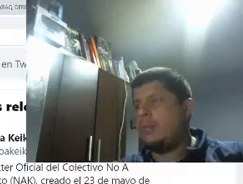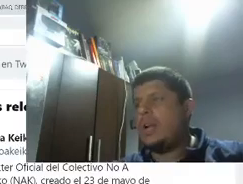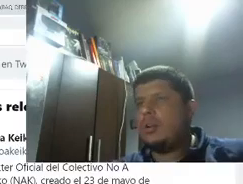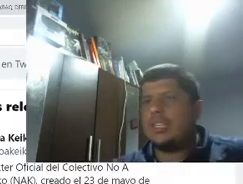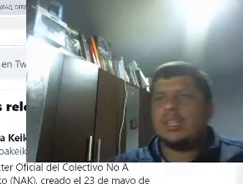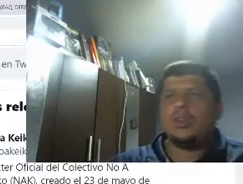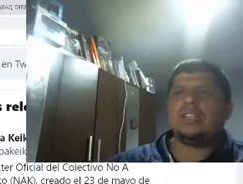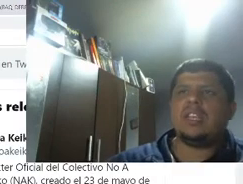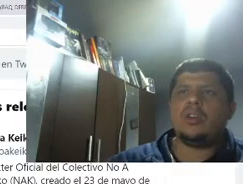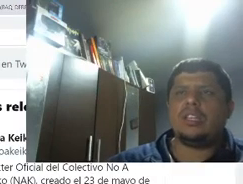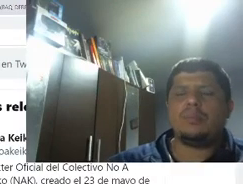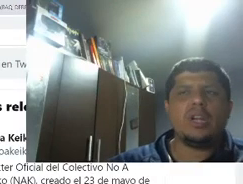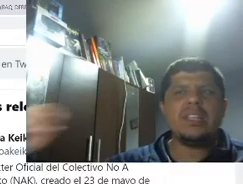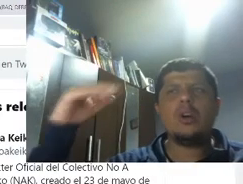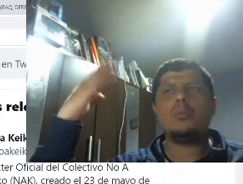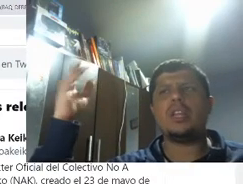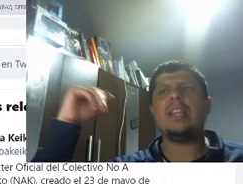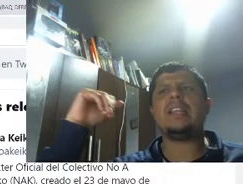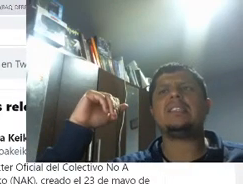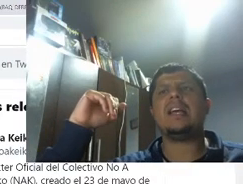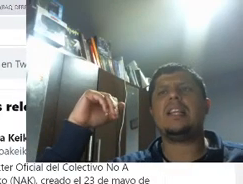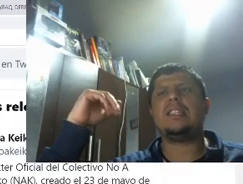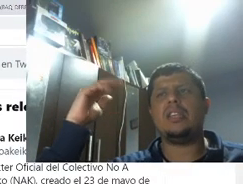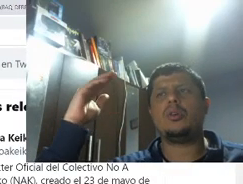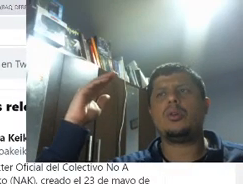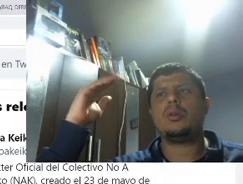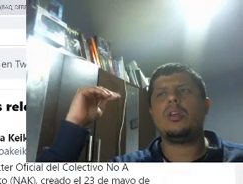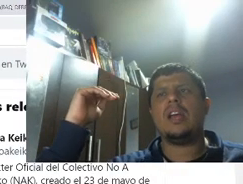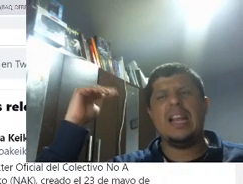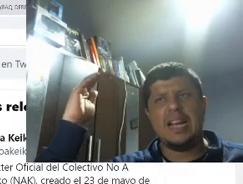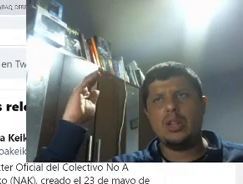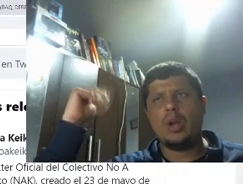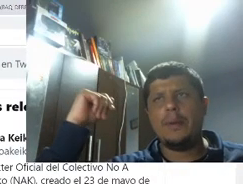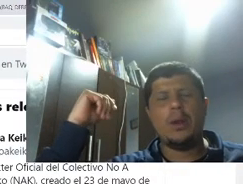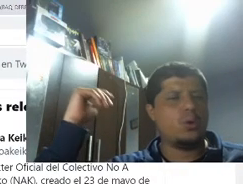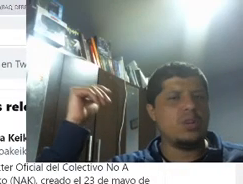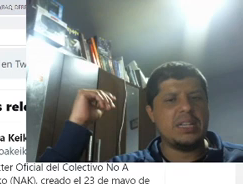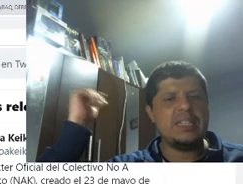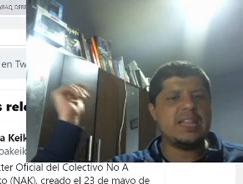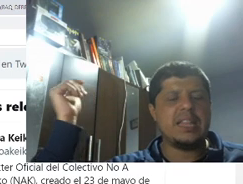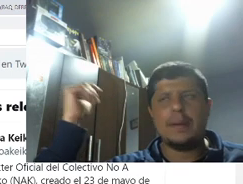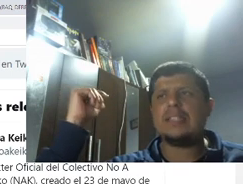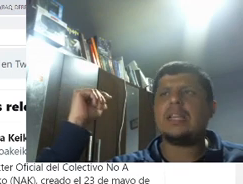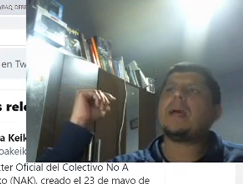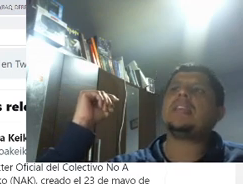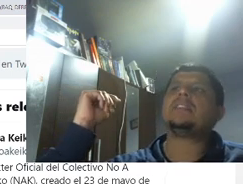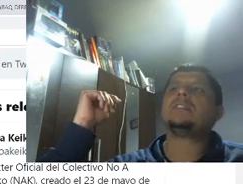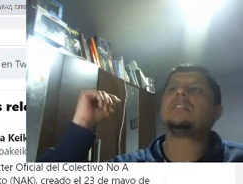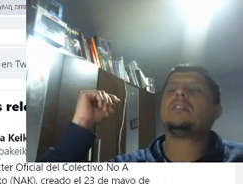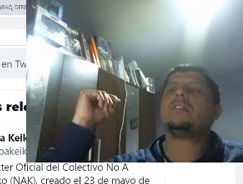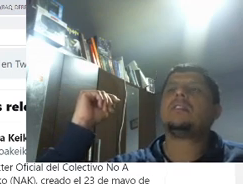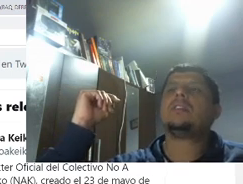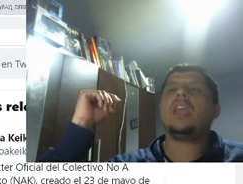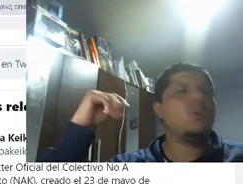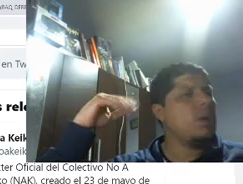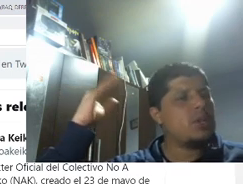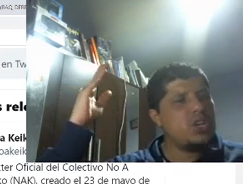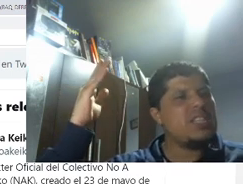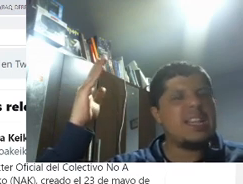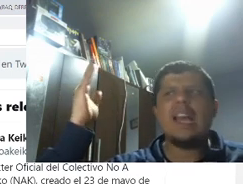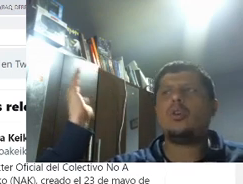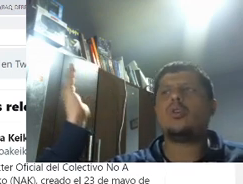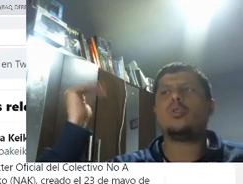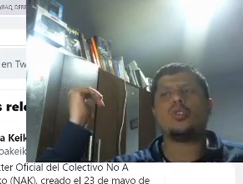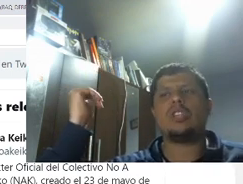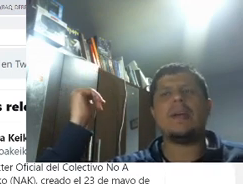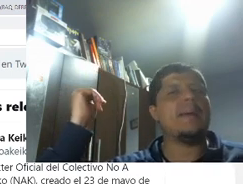Buenas noches, señores y señores. ¿Por qué está como tendencia el señor Alejandro Cabero, congresista de Avanza País? ¿Qué es que pasó